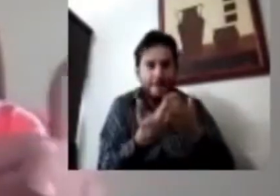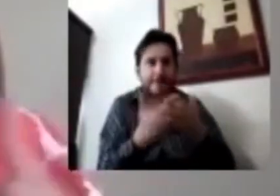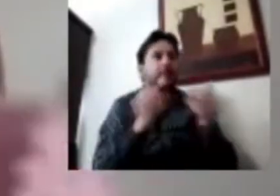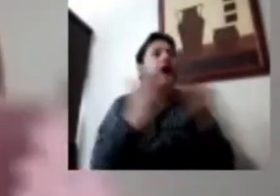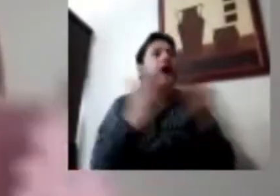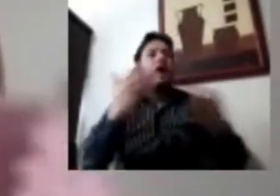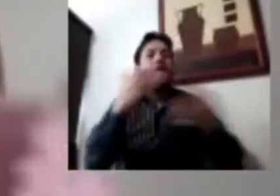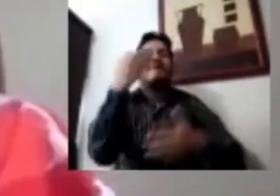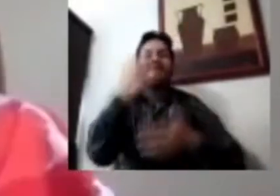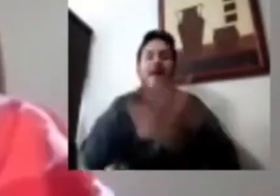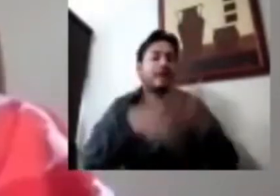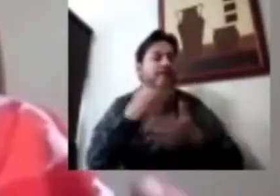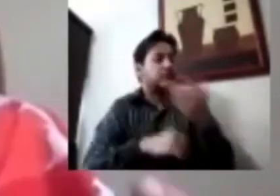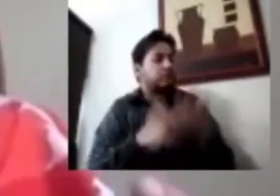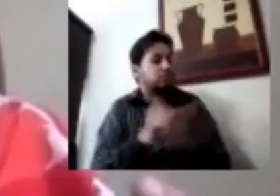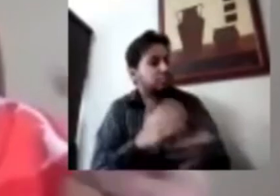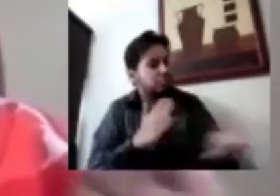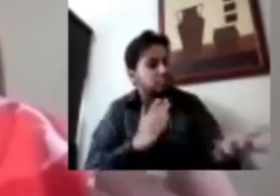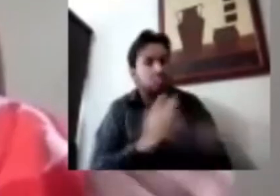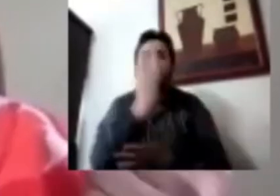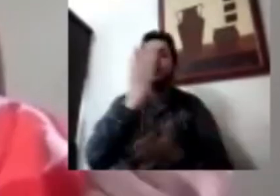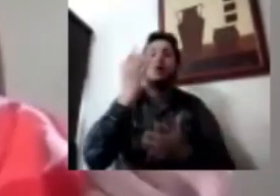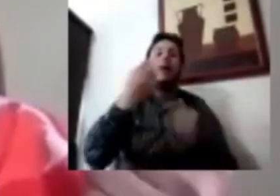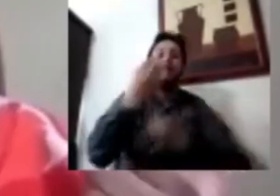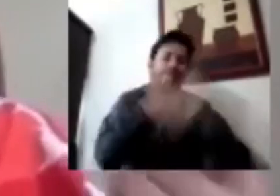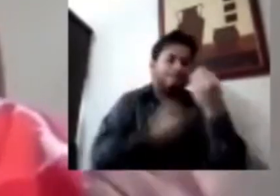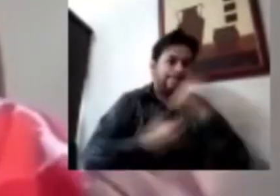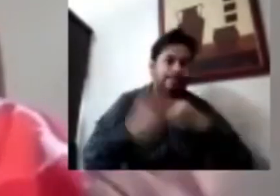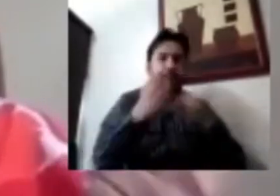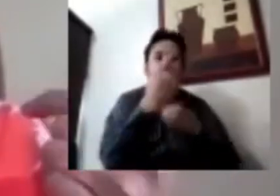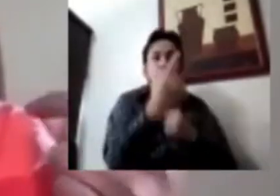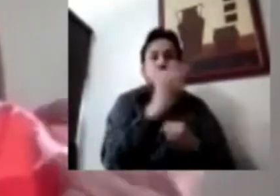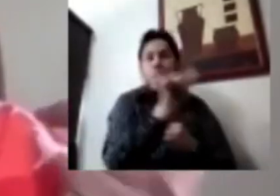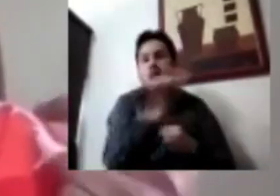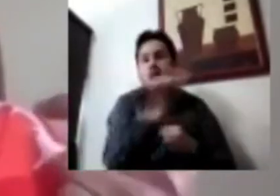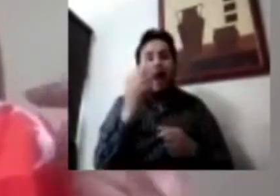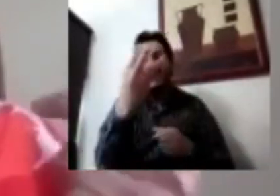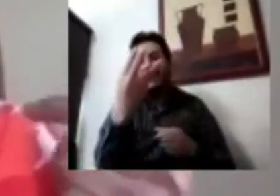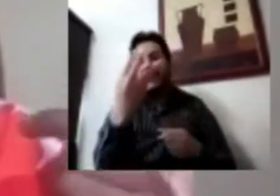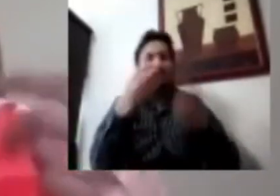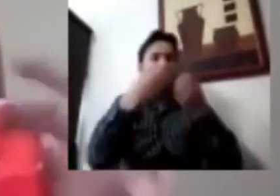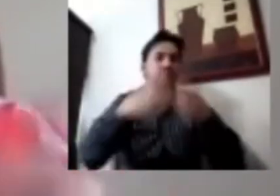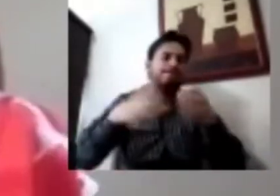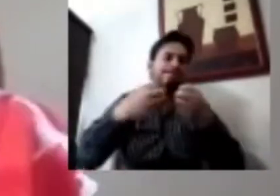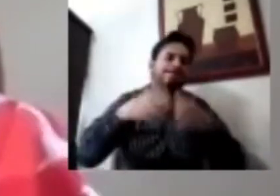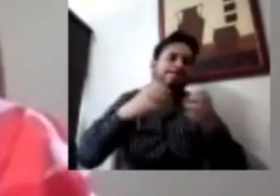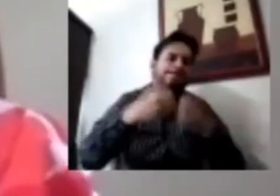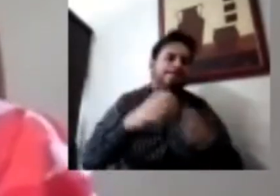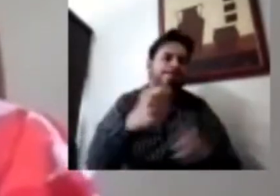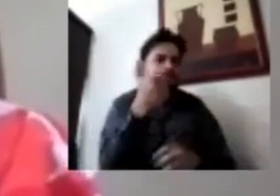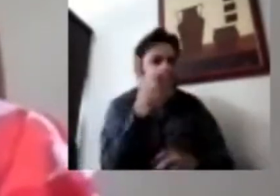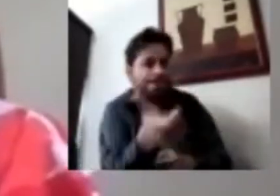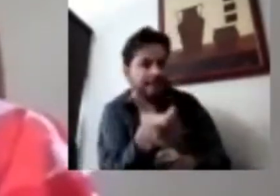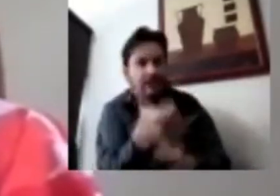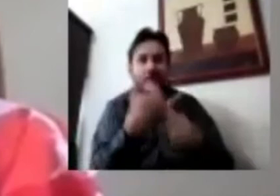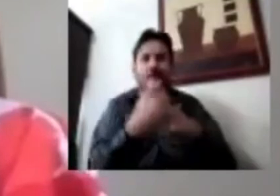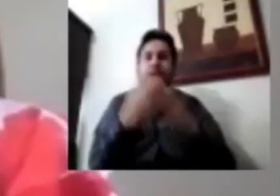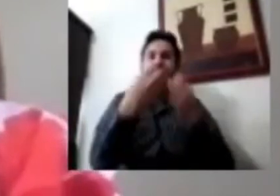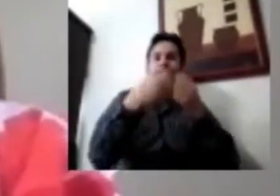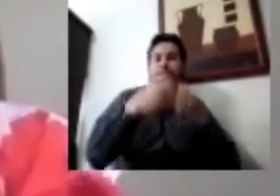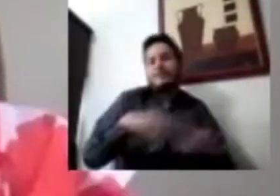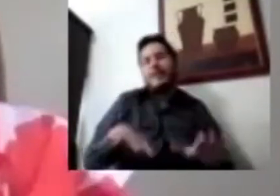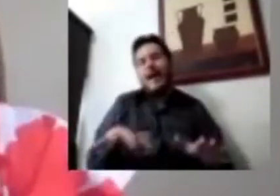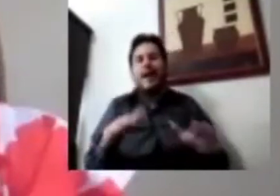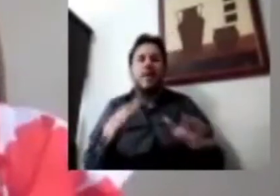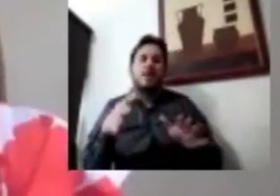hogares, uno de cada tres perdió ingresos y aumento en el desempleo. ¿Qué